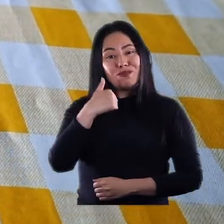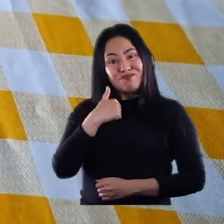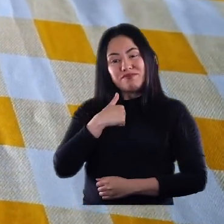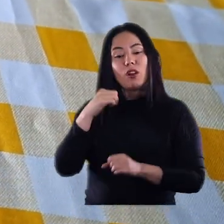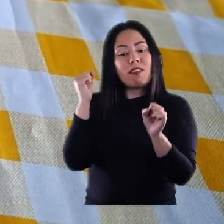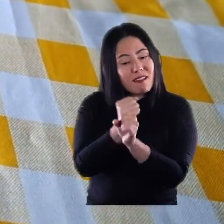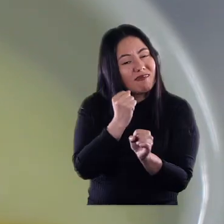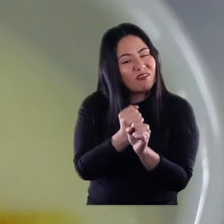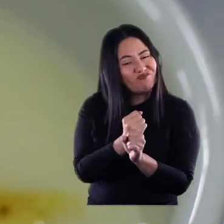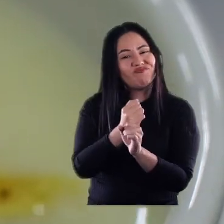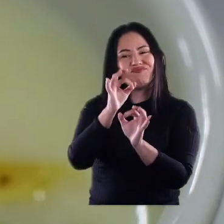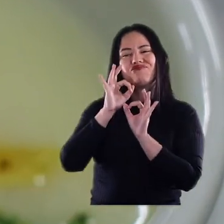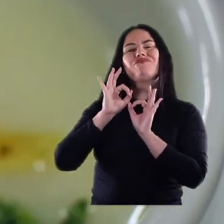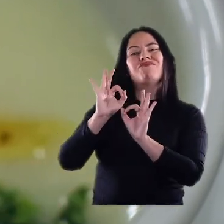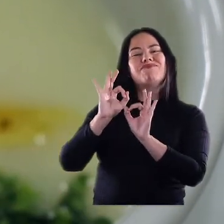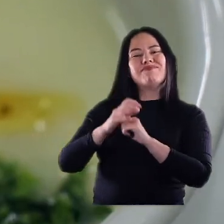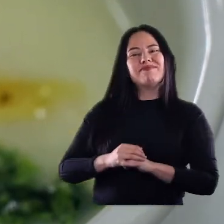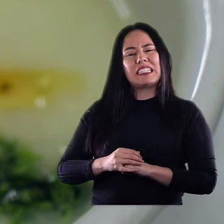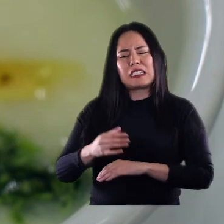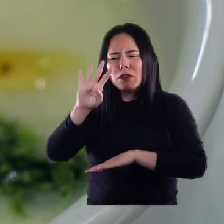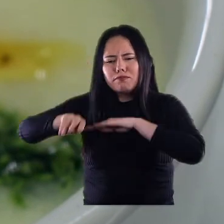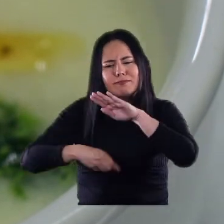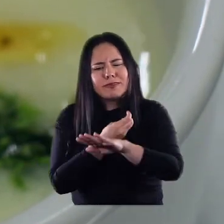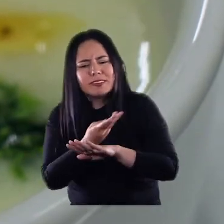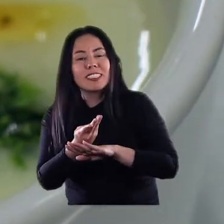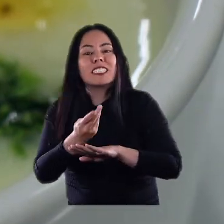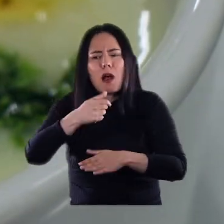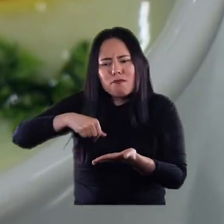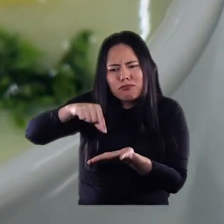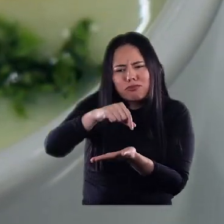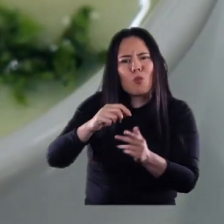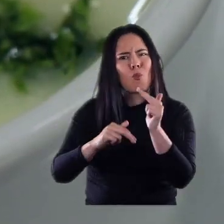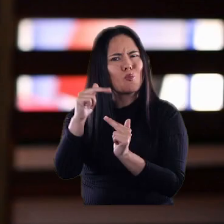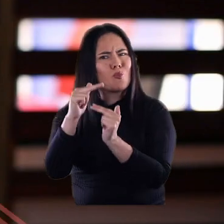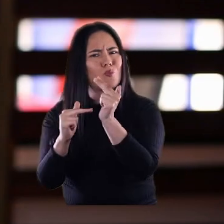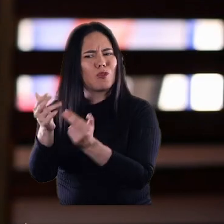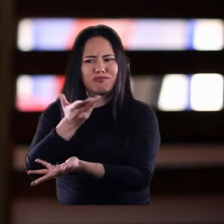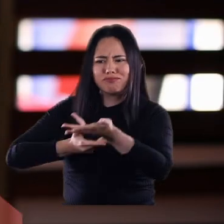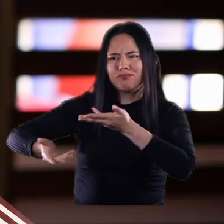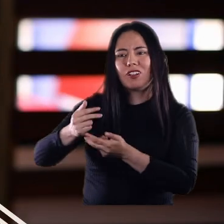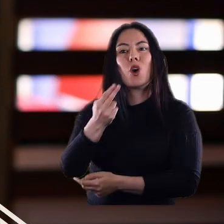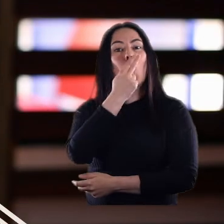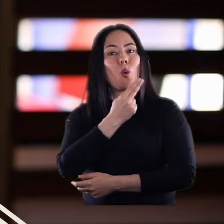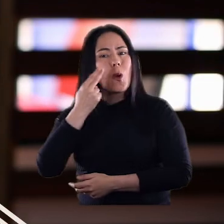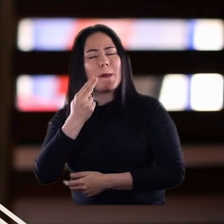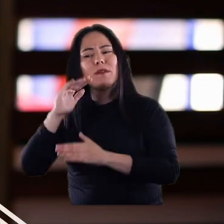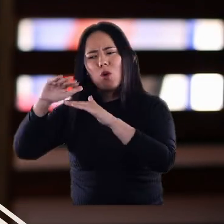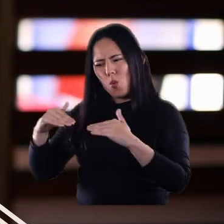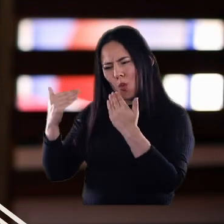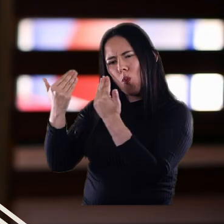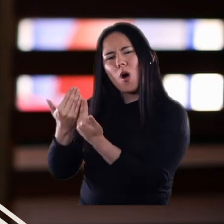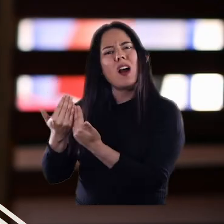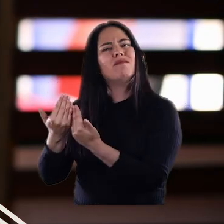Yo considero que el trabajo ha sido muy bueno. Primero, pues la semillita que se sembró y segundo, por el compromiso que ha tenido la